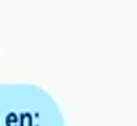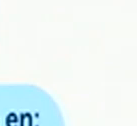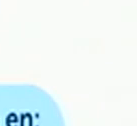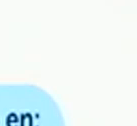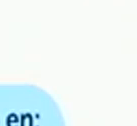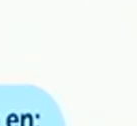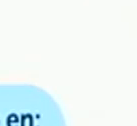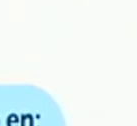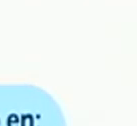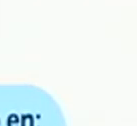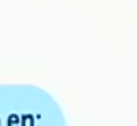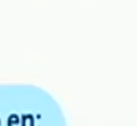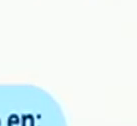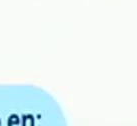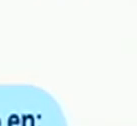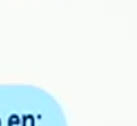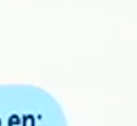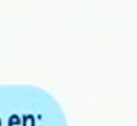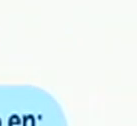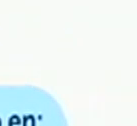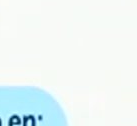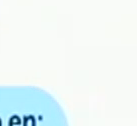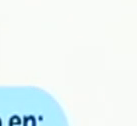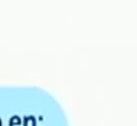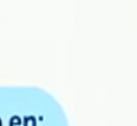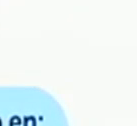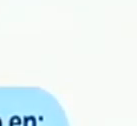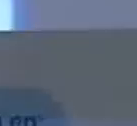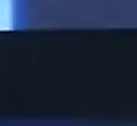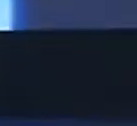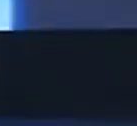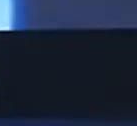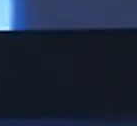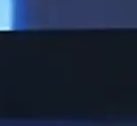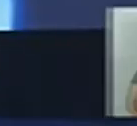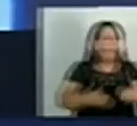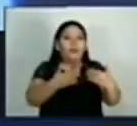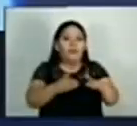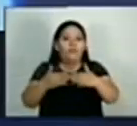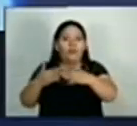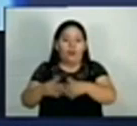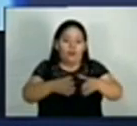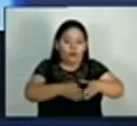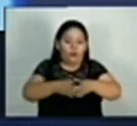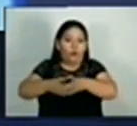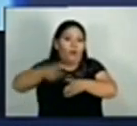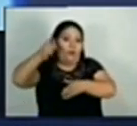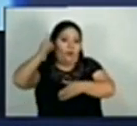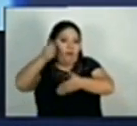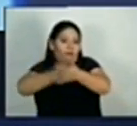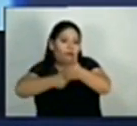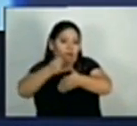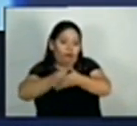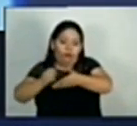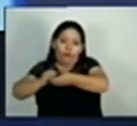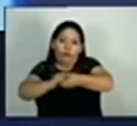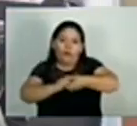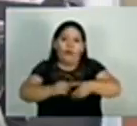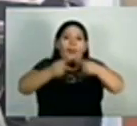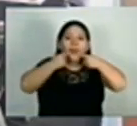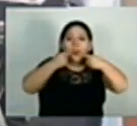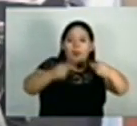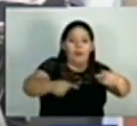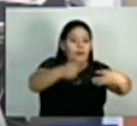servicio DUI Express. Presentó. Y las diferentes gremiales de maestros se han unido para denunciar el